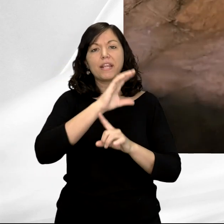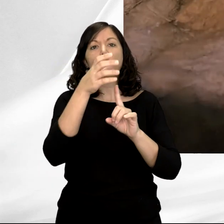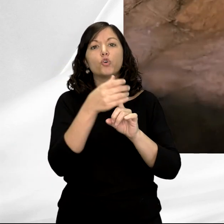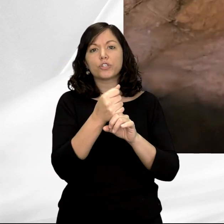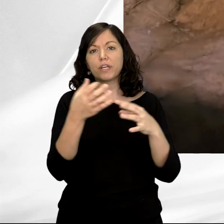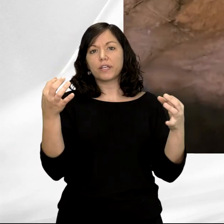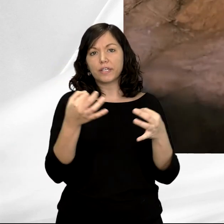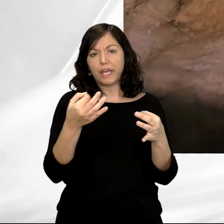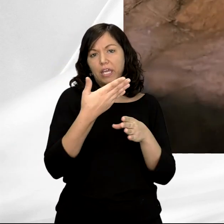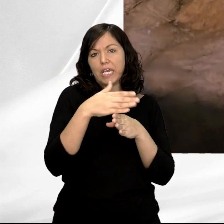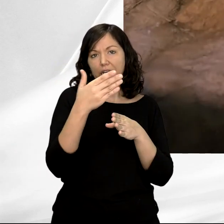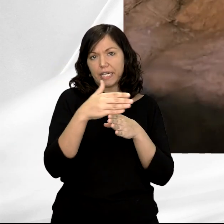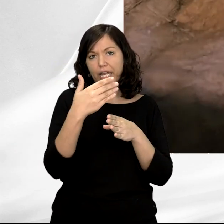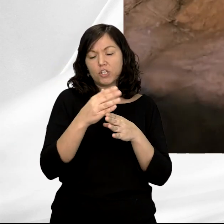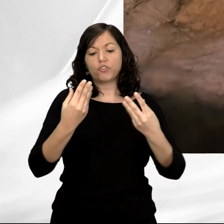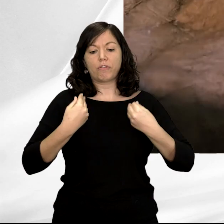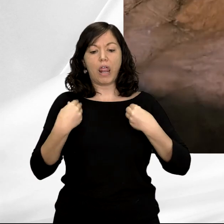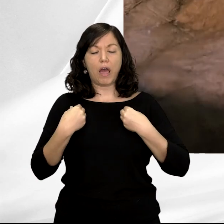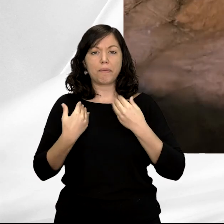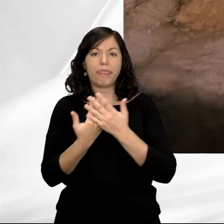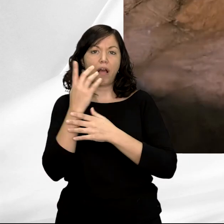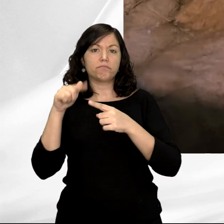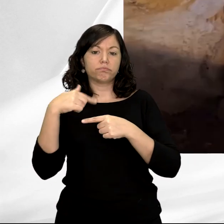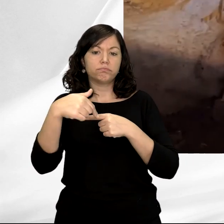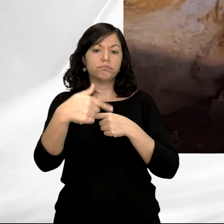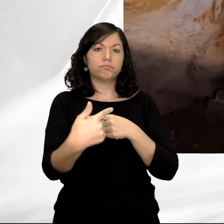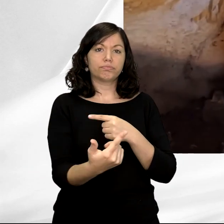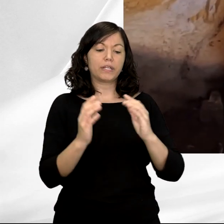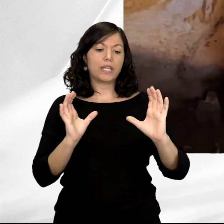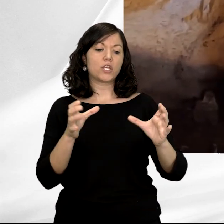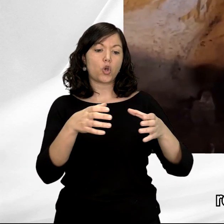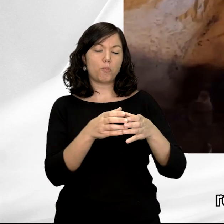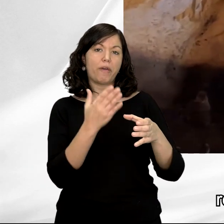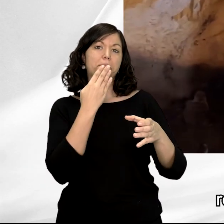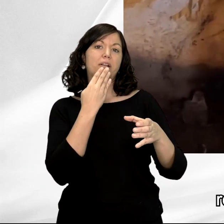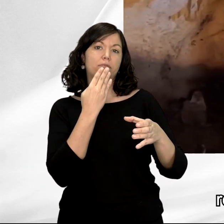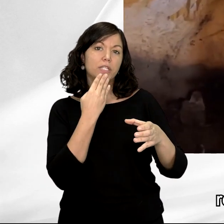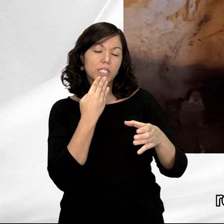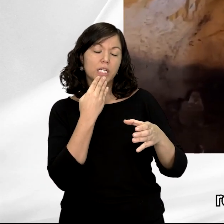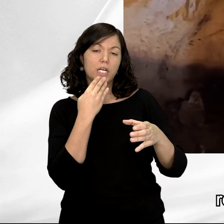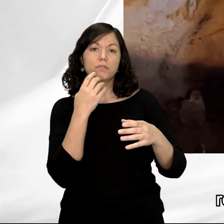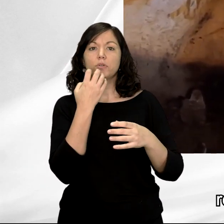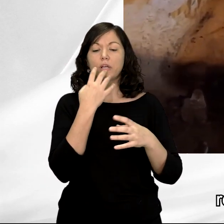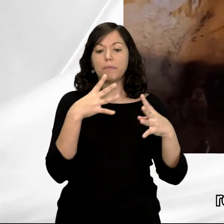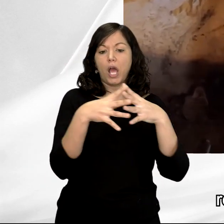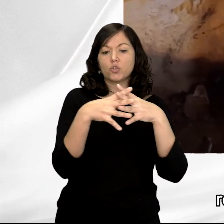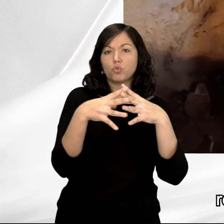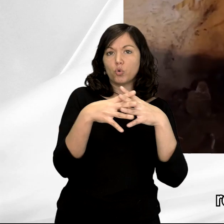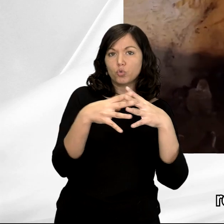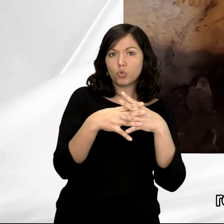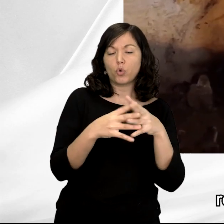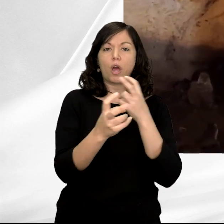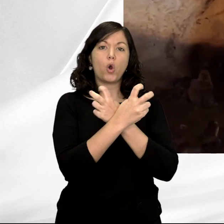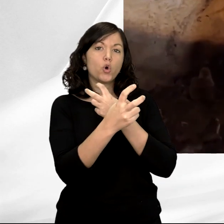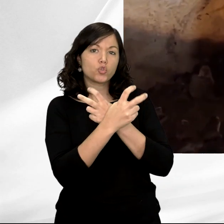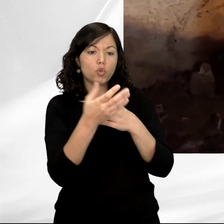Encontraríamos abundantes restos de lo que fue la vida cotidiana de estas comunidades paleolíticas, en su momento se describen, por ejemplo, restos de estructuras a modo de enlosados,